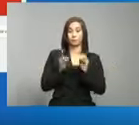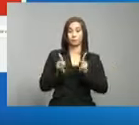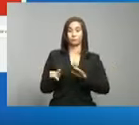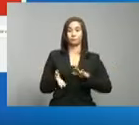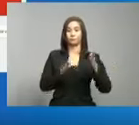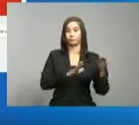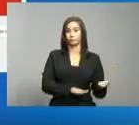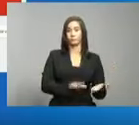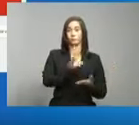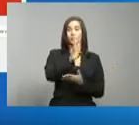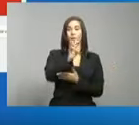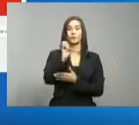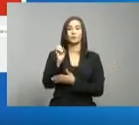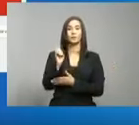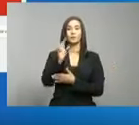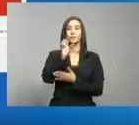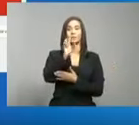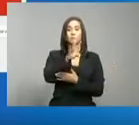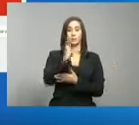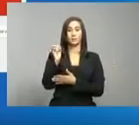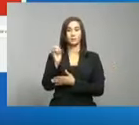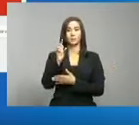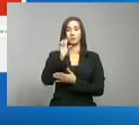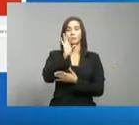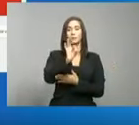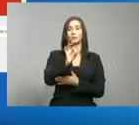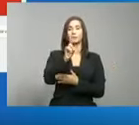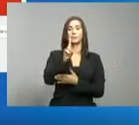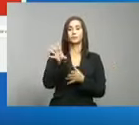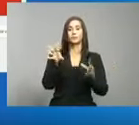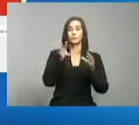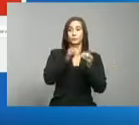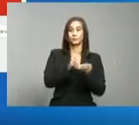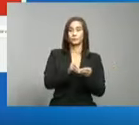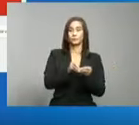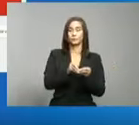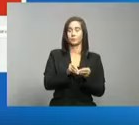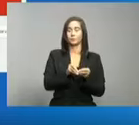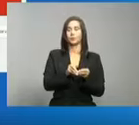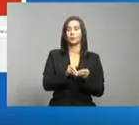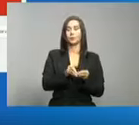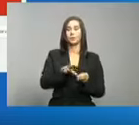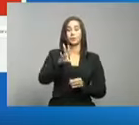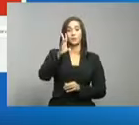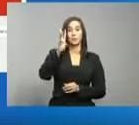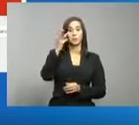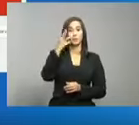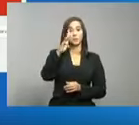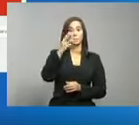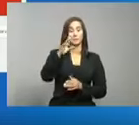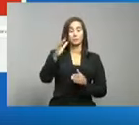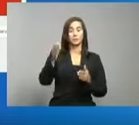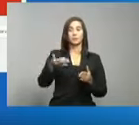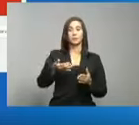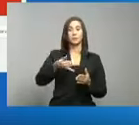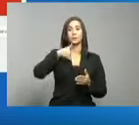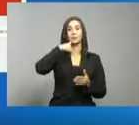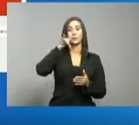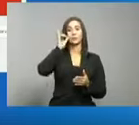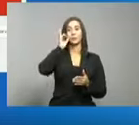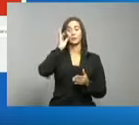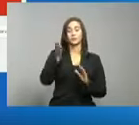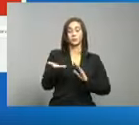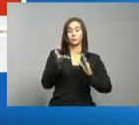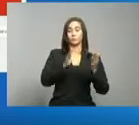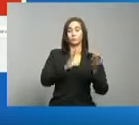691 acumulados, de los cuales 16 ocurrieron en el día